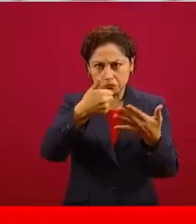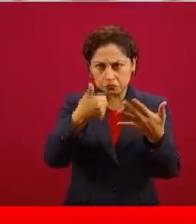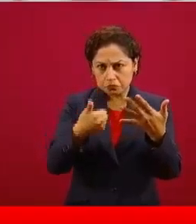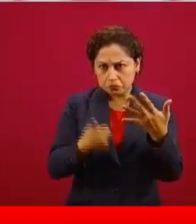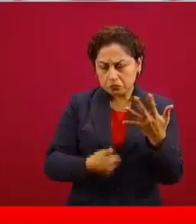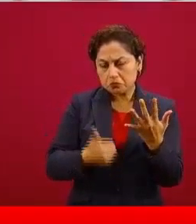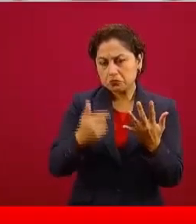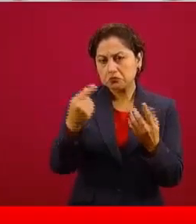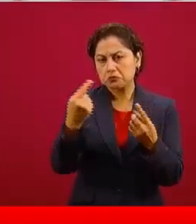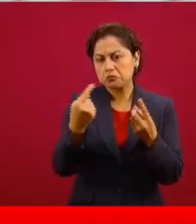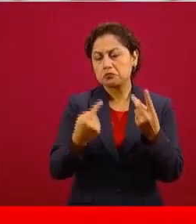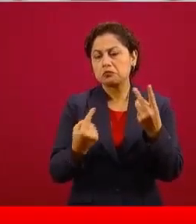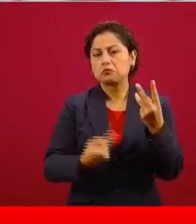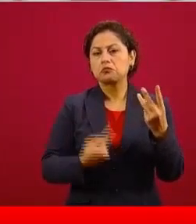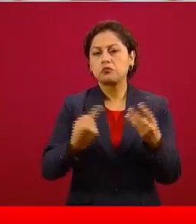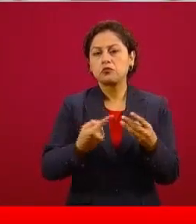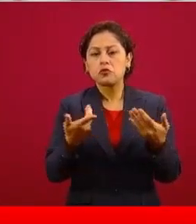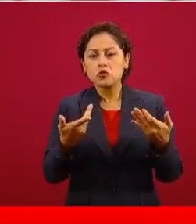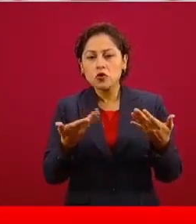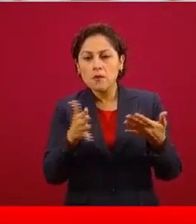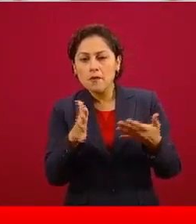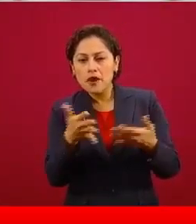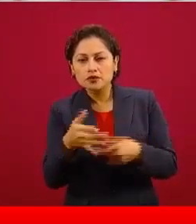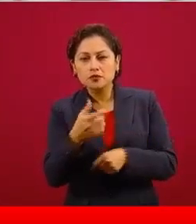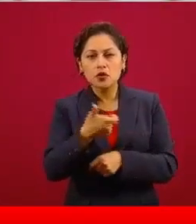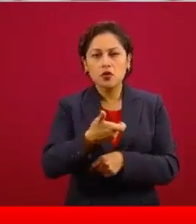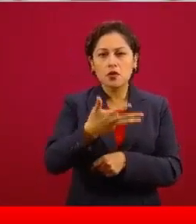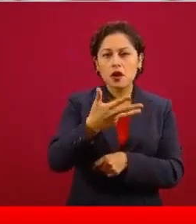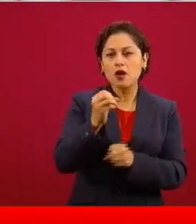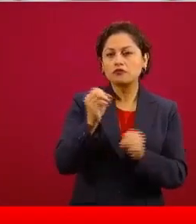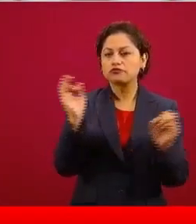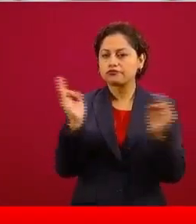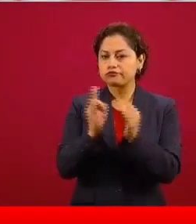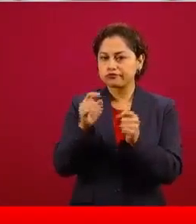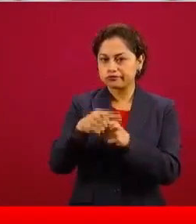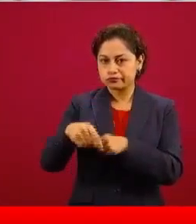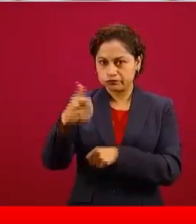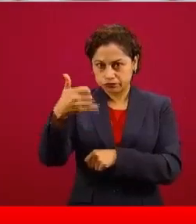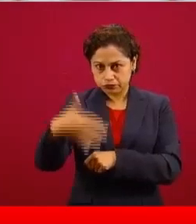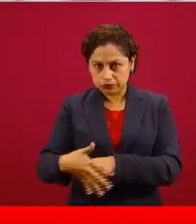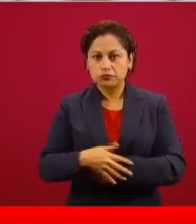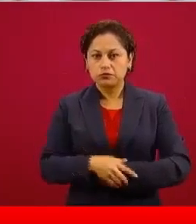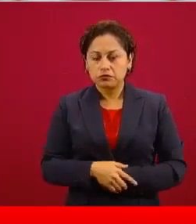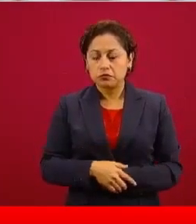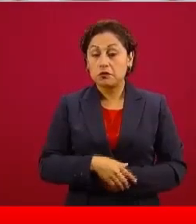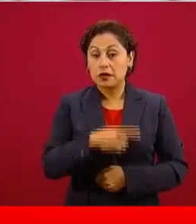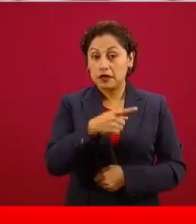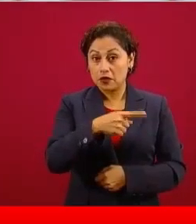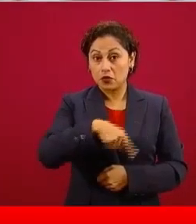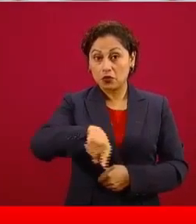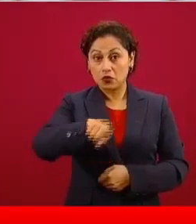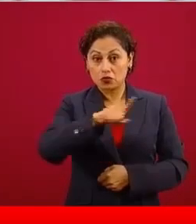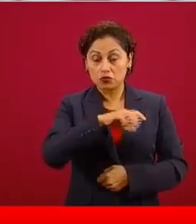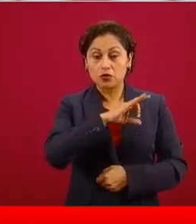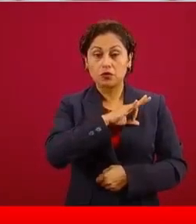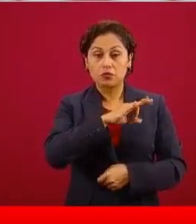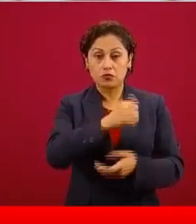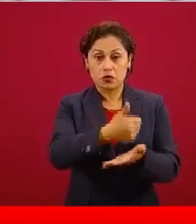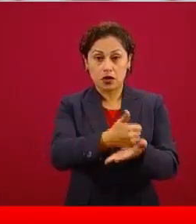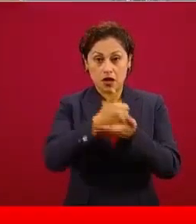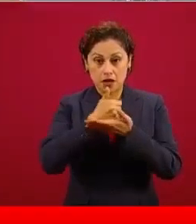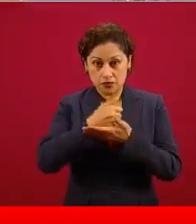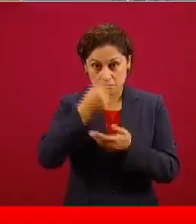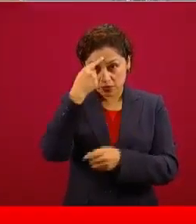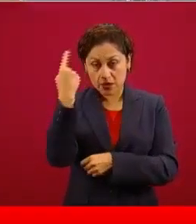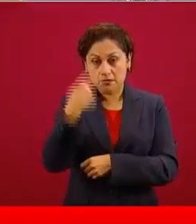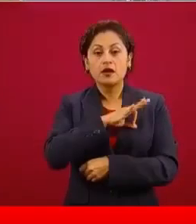están cercanos o por abajo de ese promedio y se vuelven para nosotros como consumidores la mejor opción